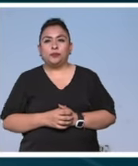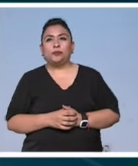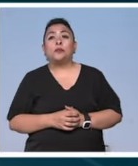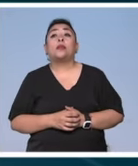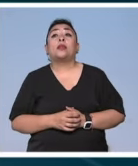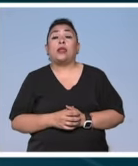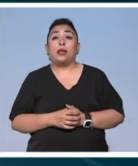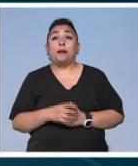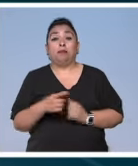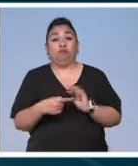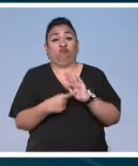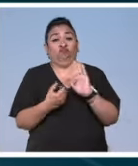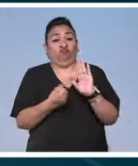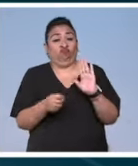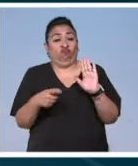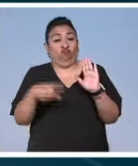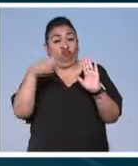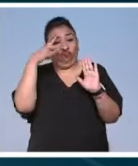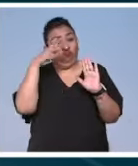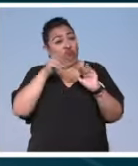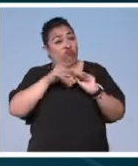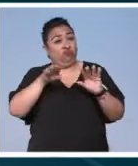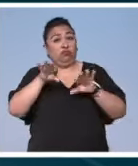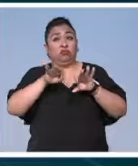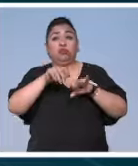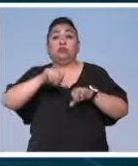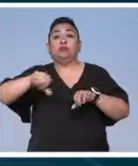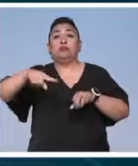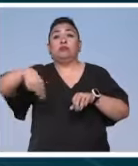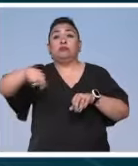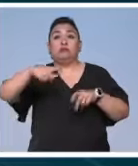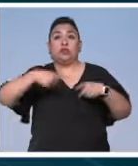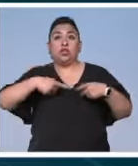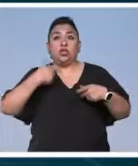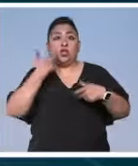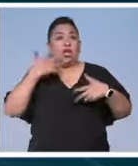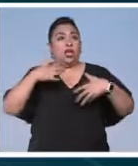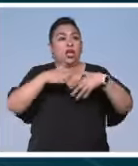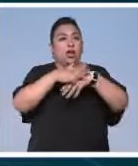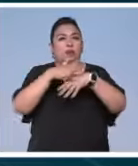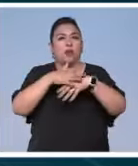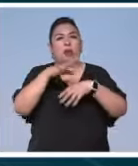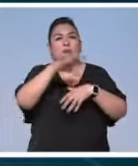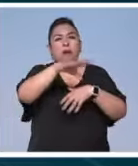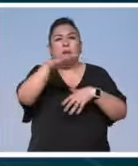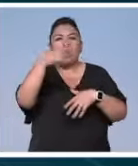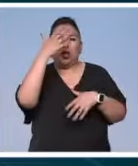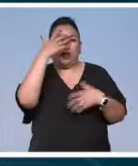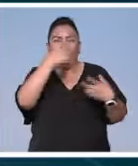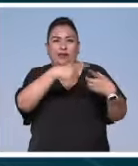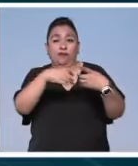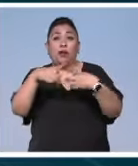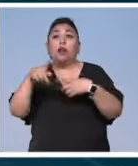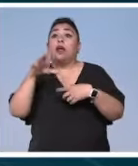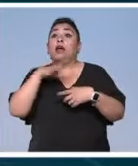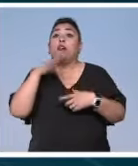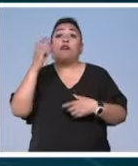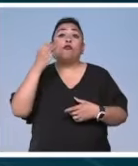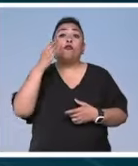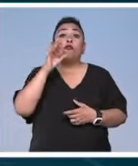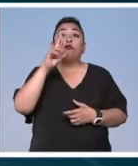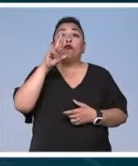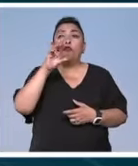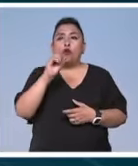Para enaltecer el talento mexicano y difundir el trabajo de los agentes de cambio en diferentes áreas del conocimiento, se lleva a cabo el foro